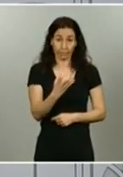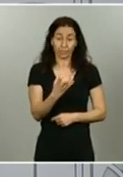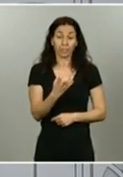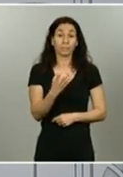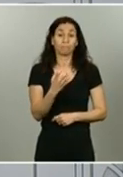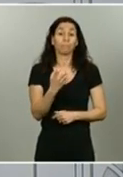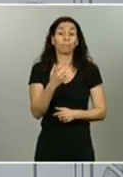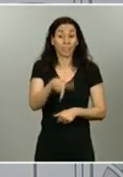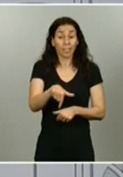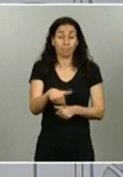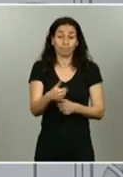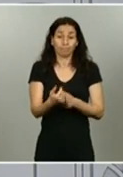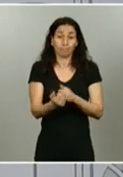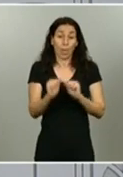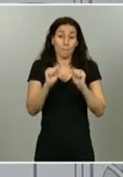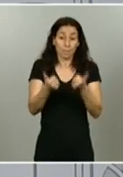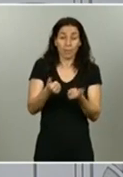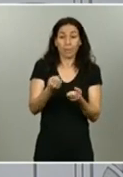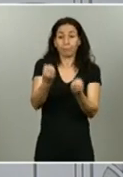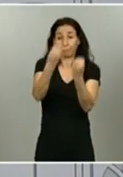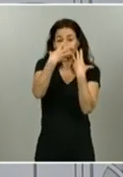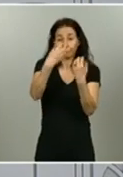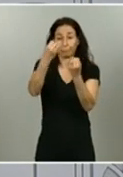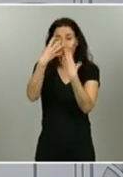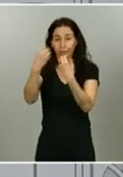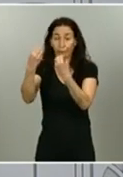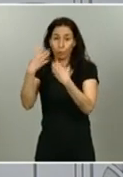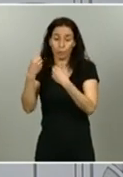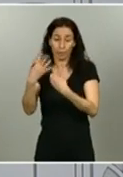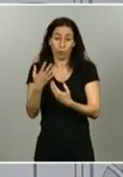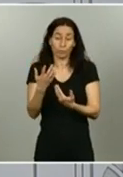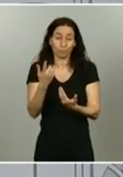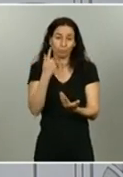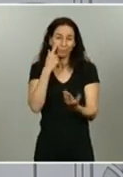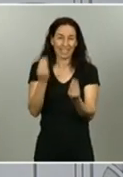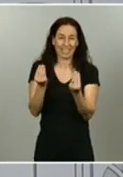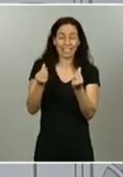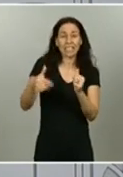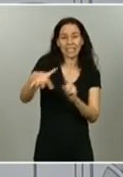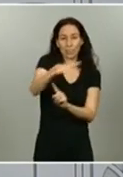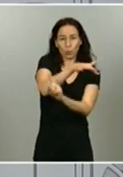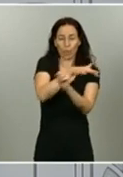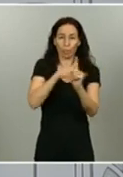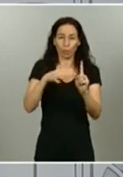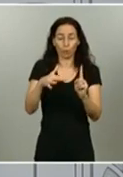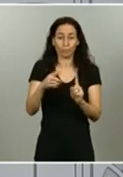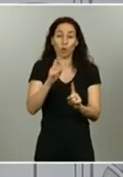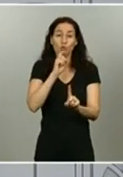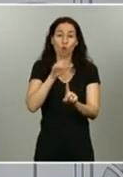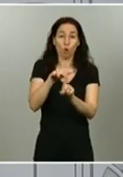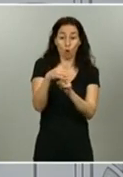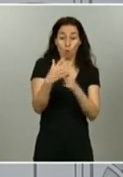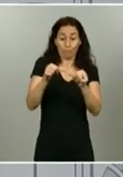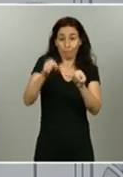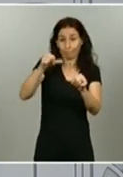información de diferentes fuentes que nos van dando un panorama cada vez más concreto de todo lo que ha estado pasando durante esta